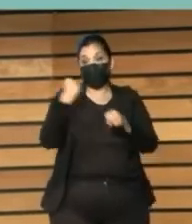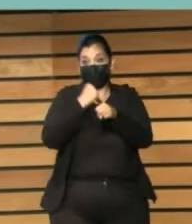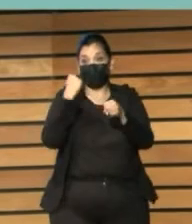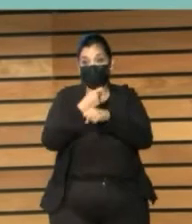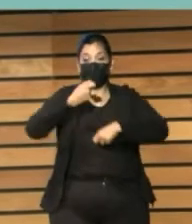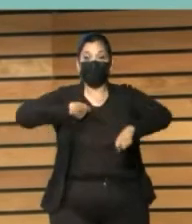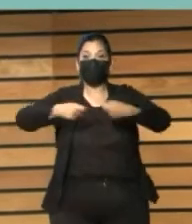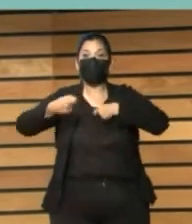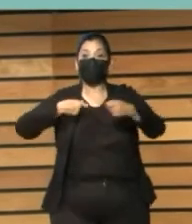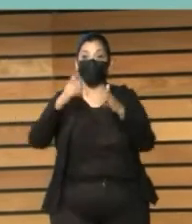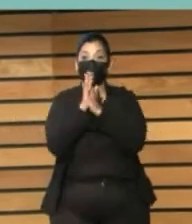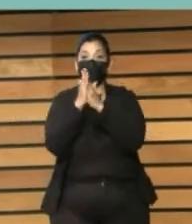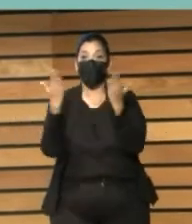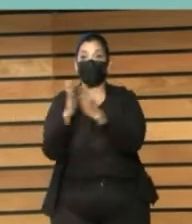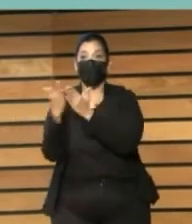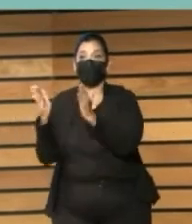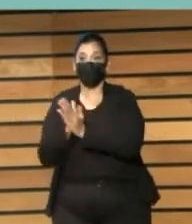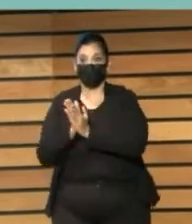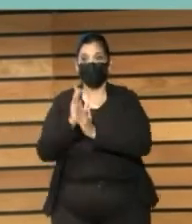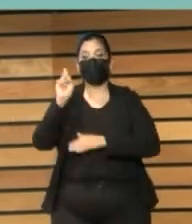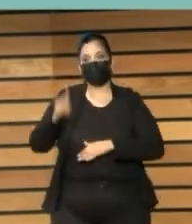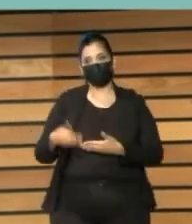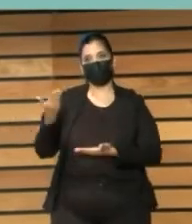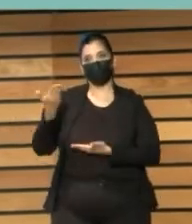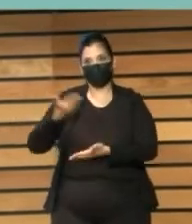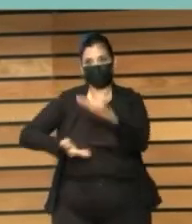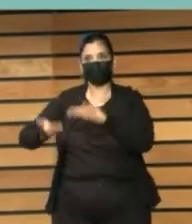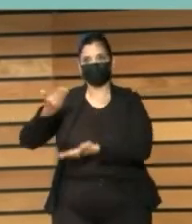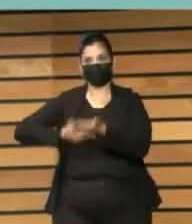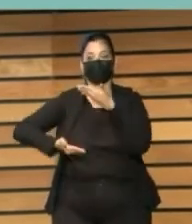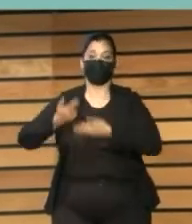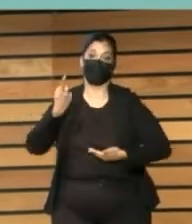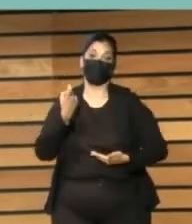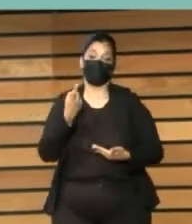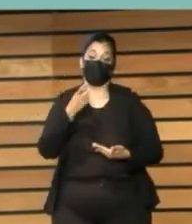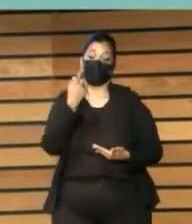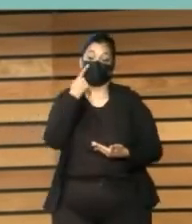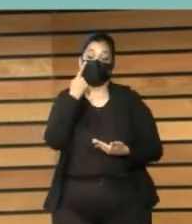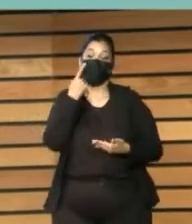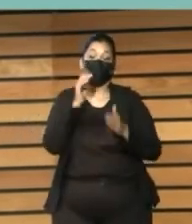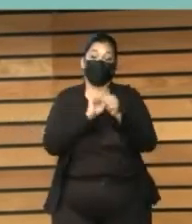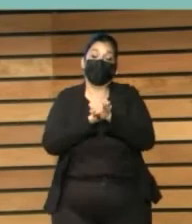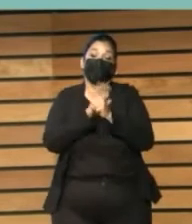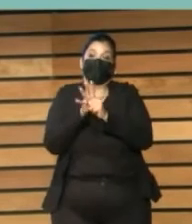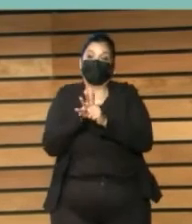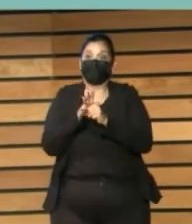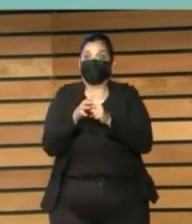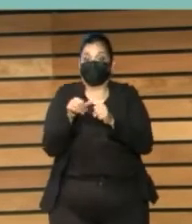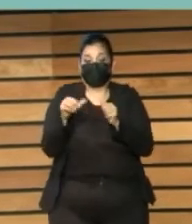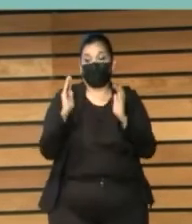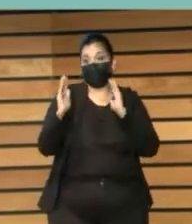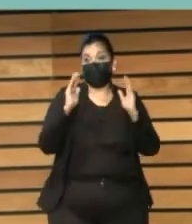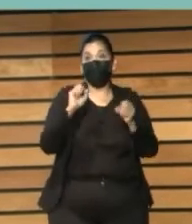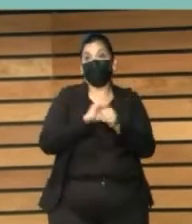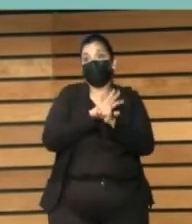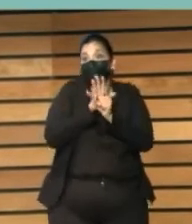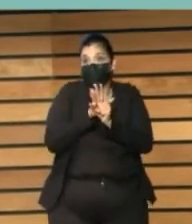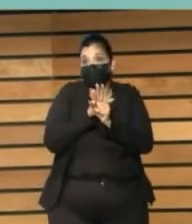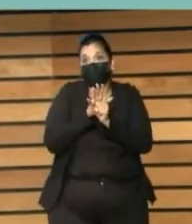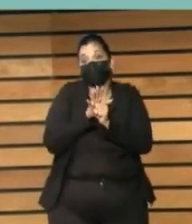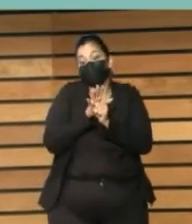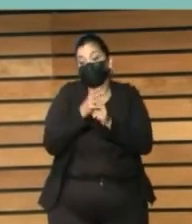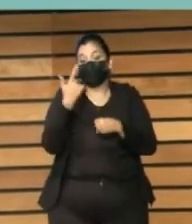por la pandemia, y lo que estamos haciendo es programar conjuntamente encuentros con